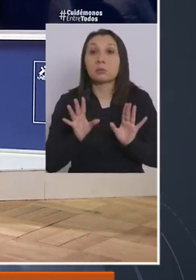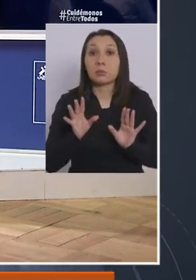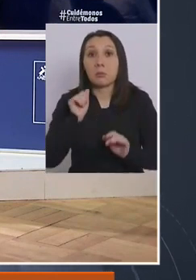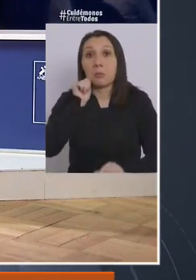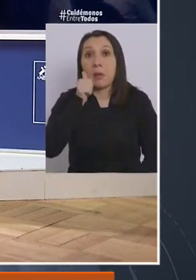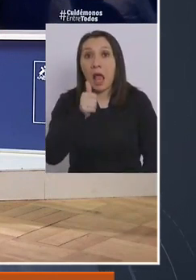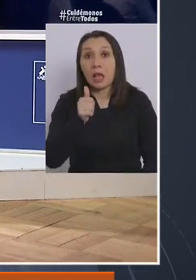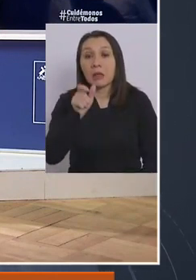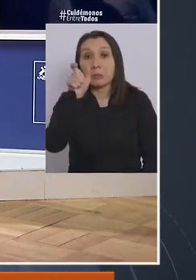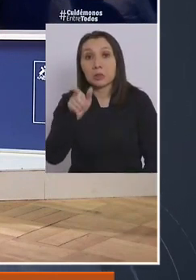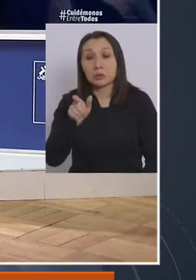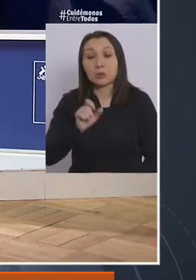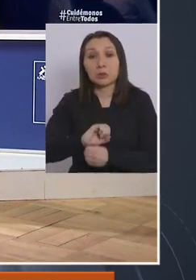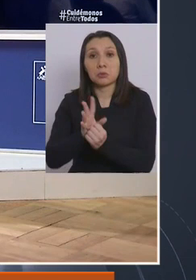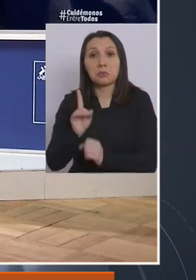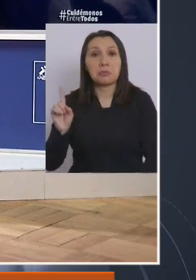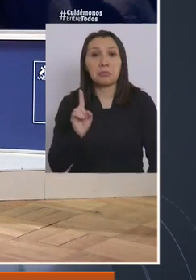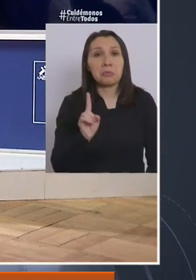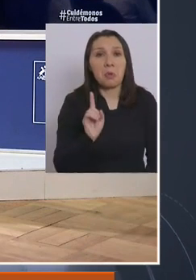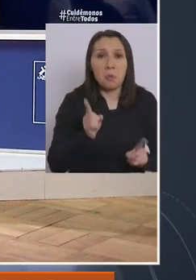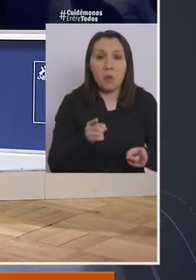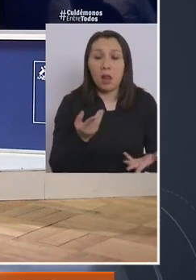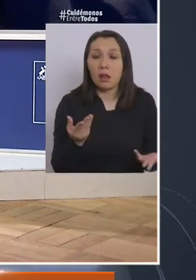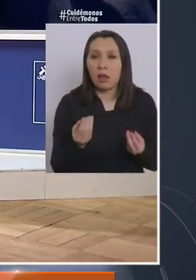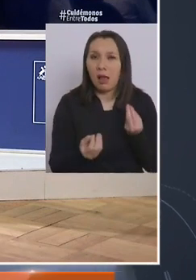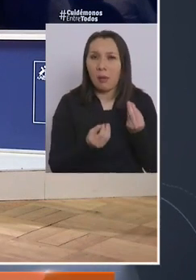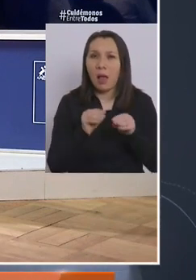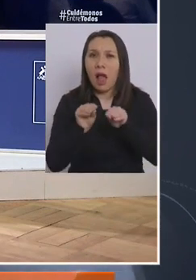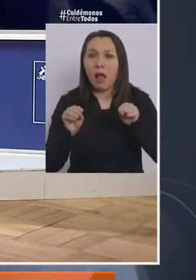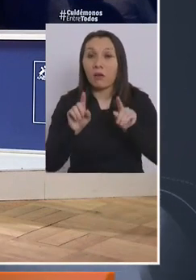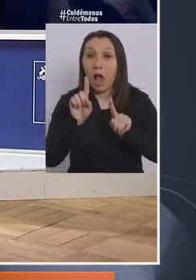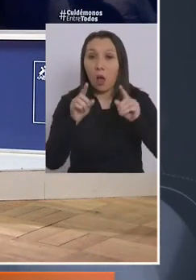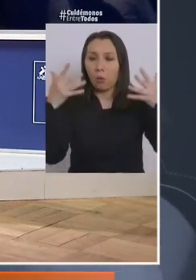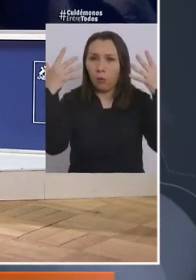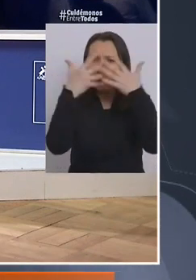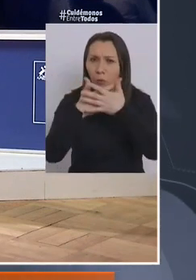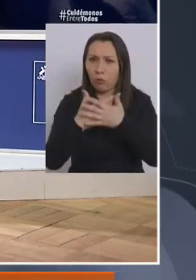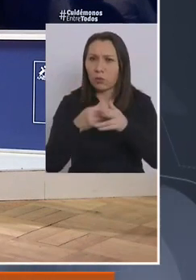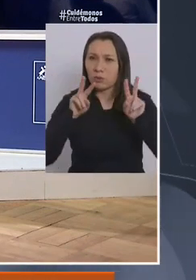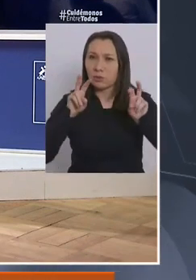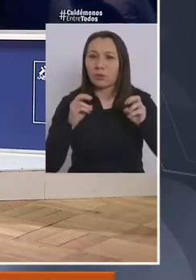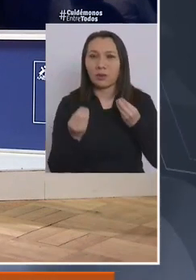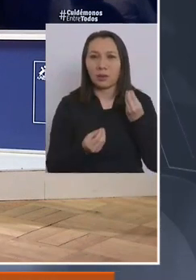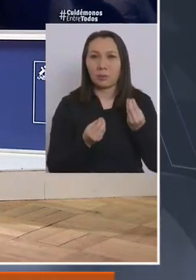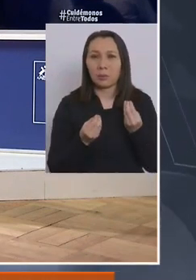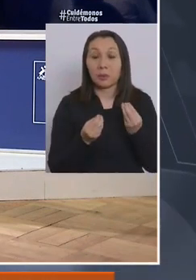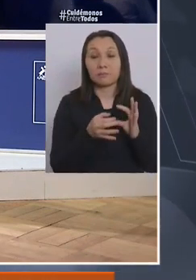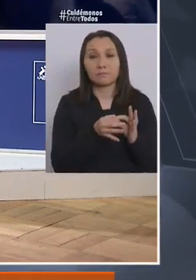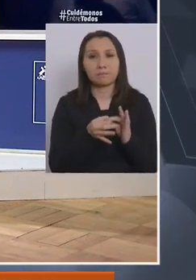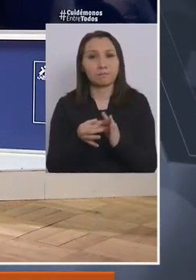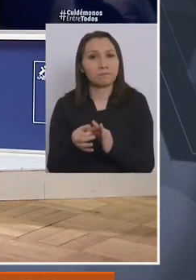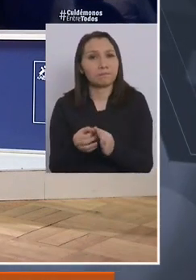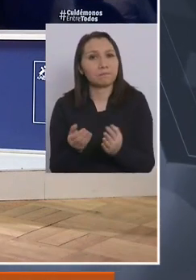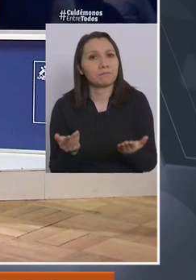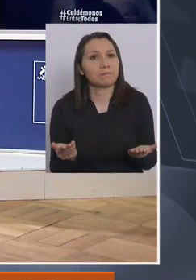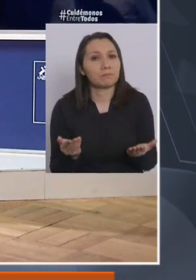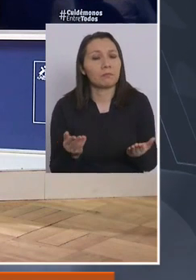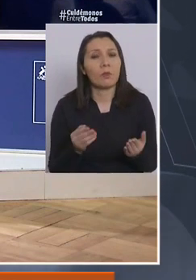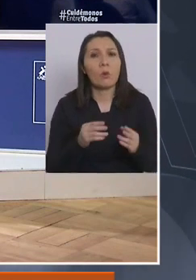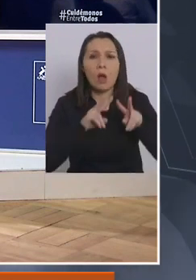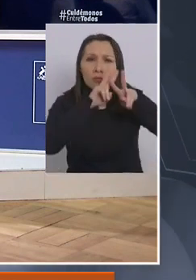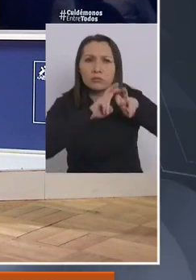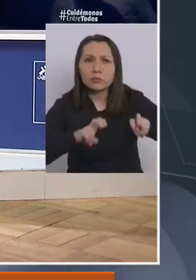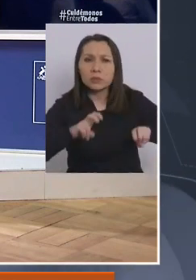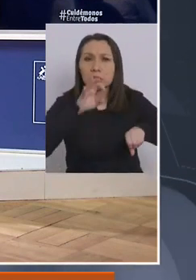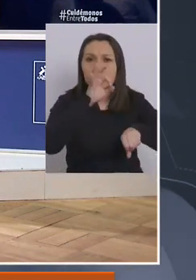podrían dar mañana? ¿Y qué llamado hacen ustedes ante probables confusiones que hayan al respecto? Y en ese sentido, eventuales sumarios